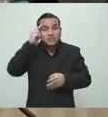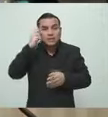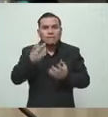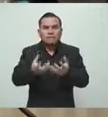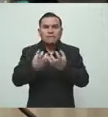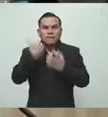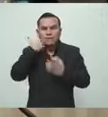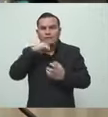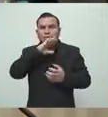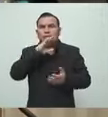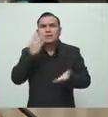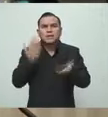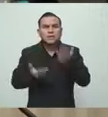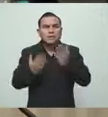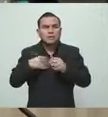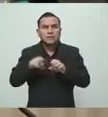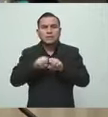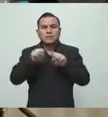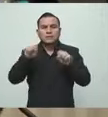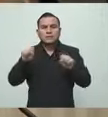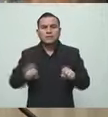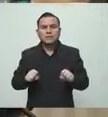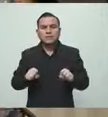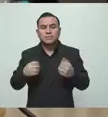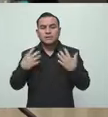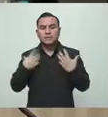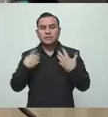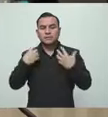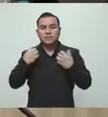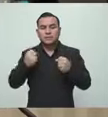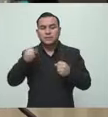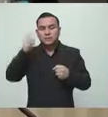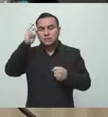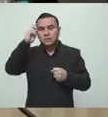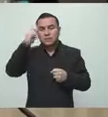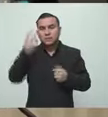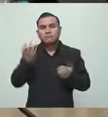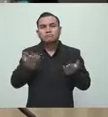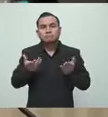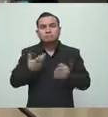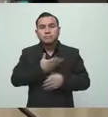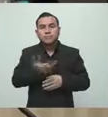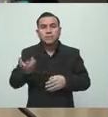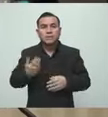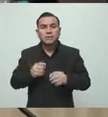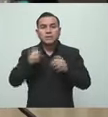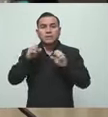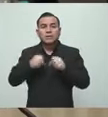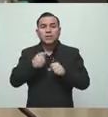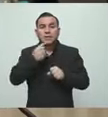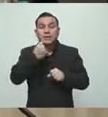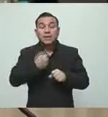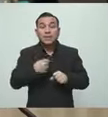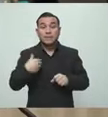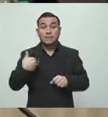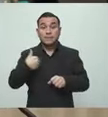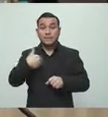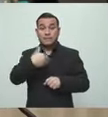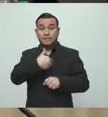significa que el sistema de salud representado aquí por ellos, por el señor ministro,